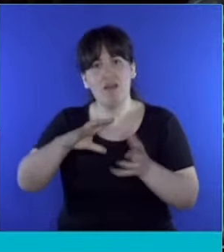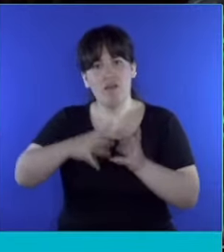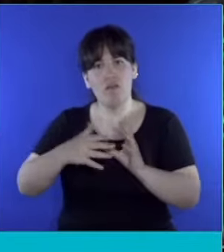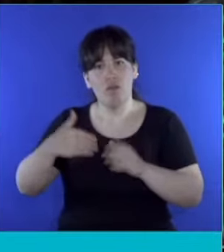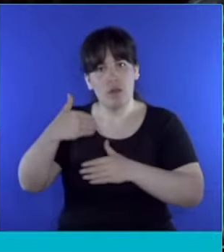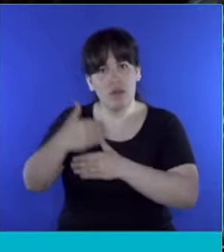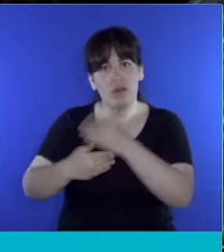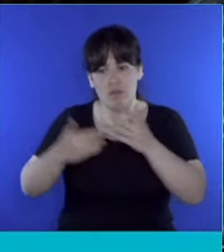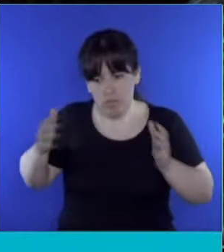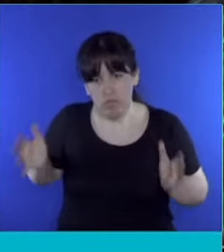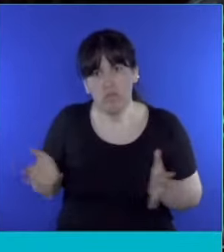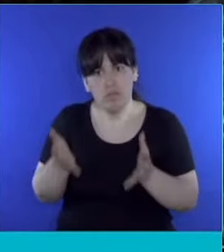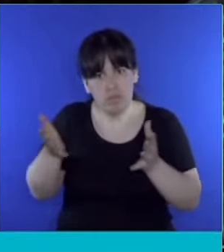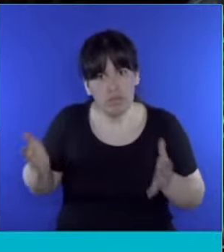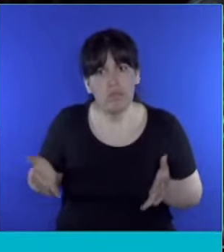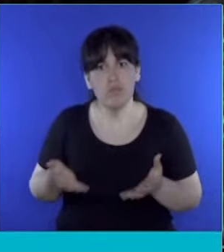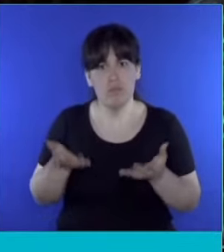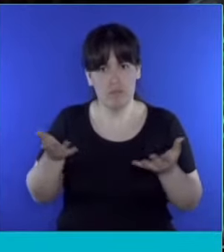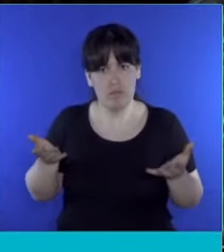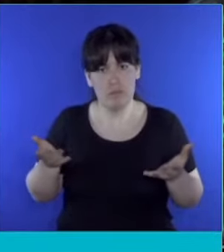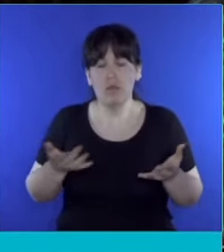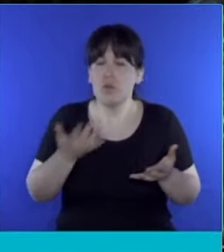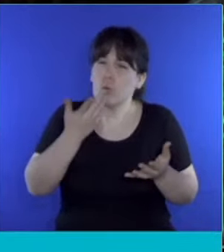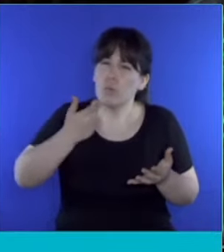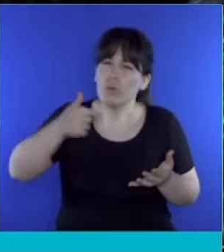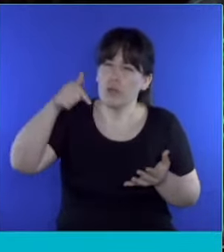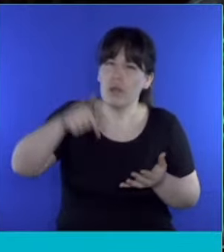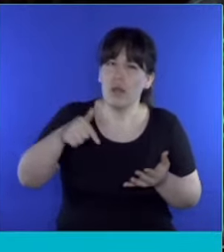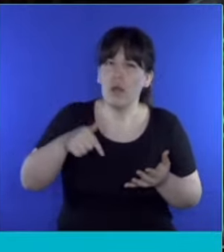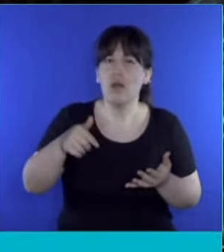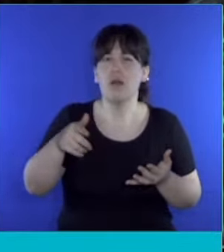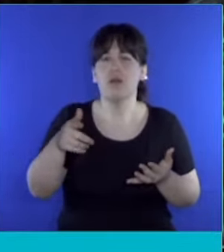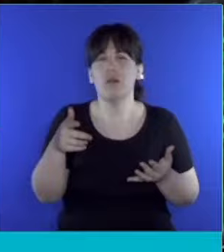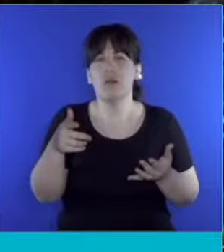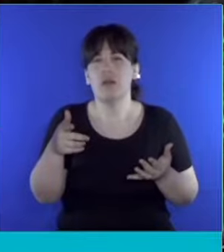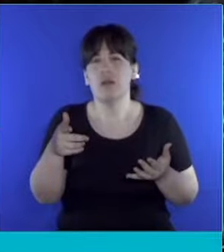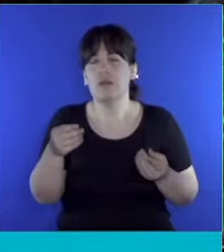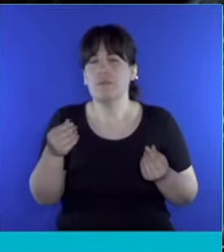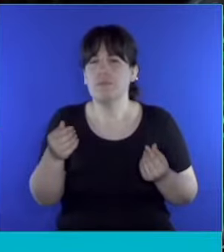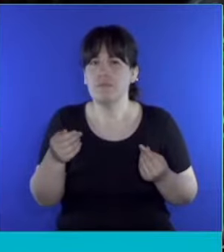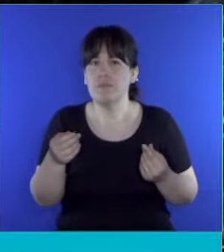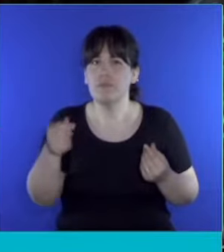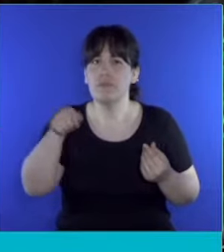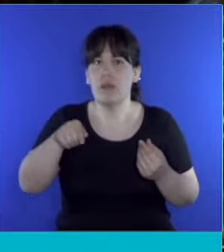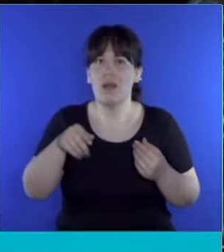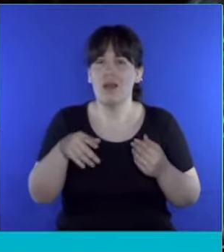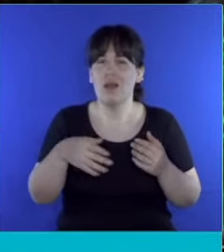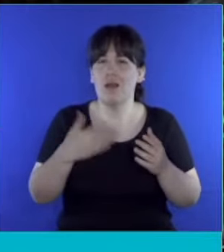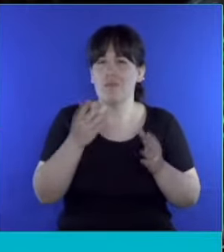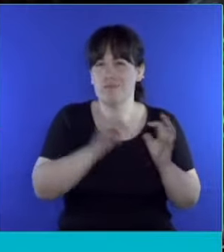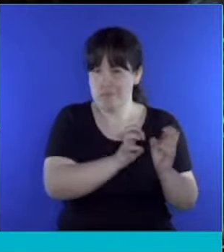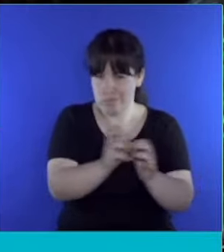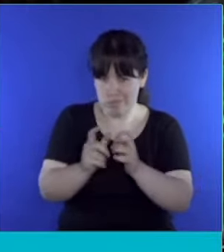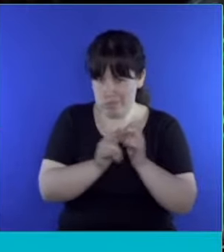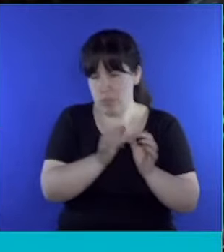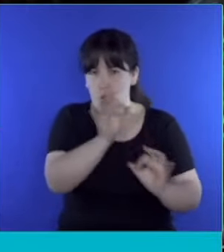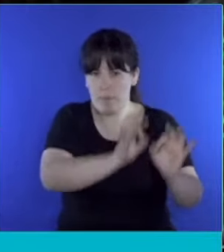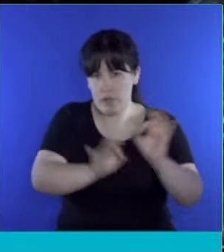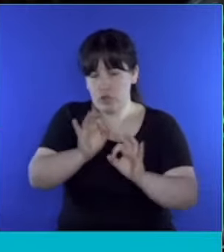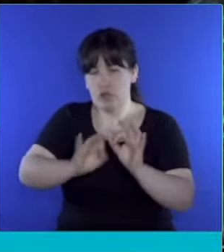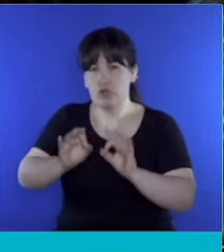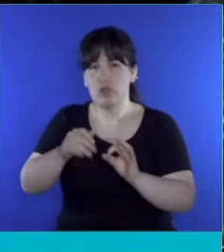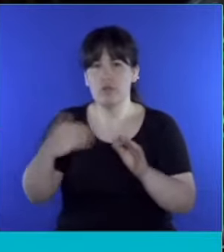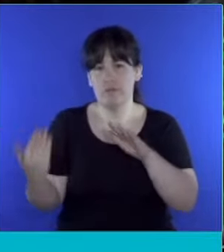alentamos y nos gustaría que, en este momento en que van a ingresar a tratamiento una serie de proyectos